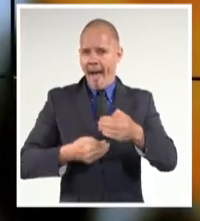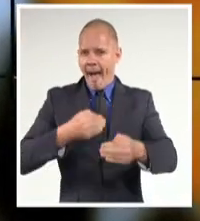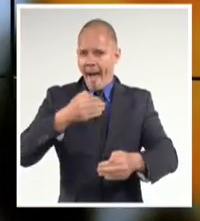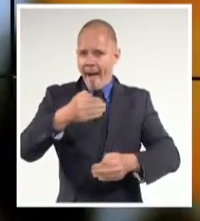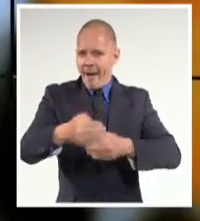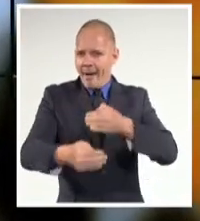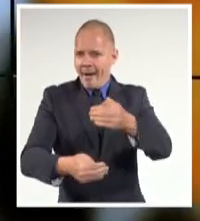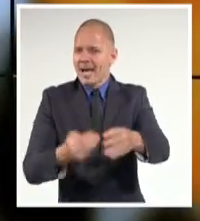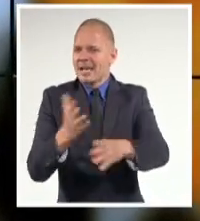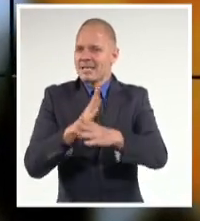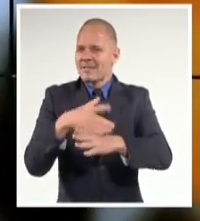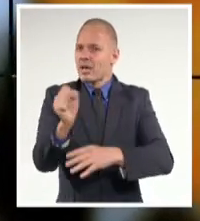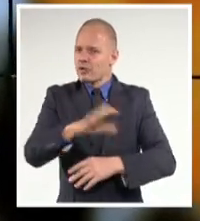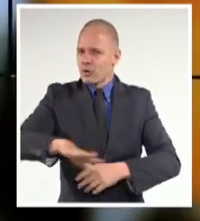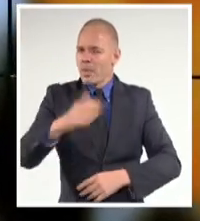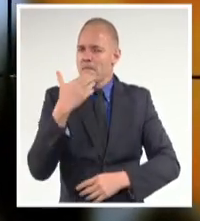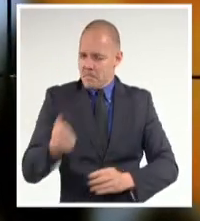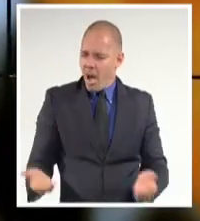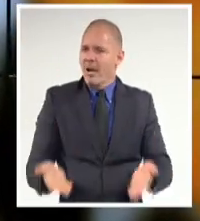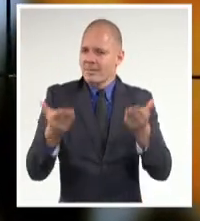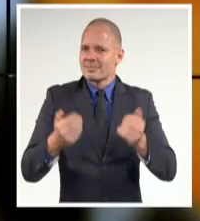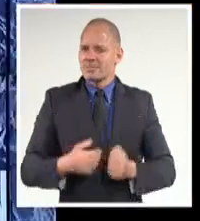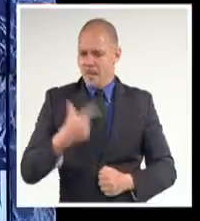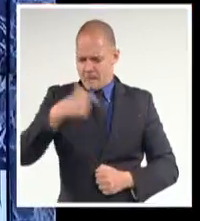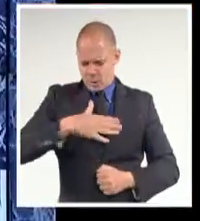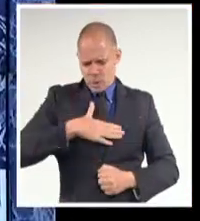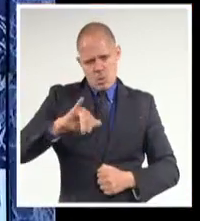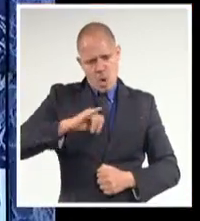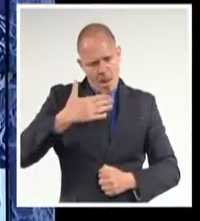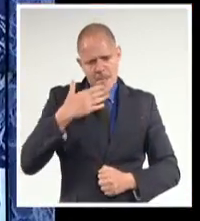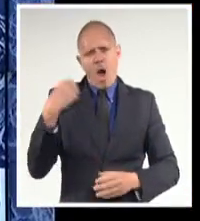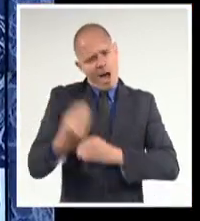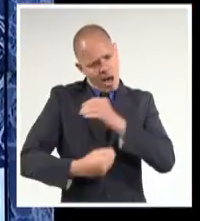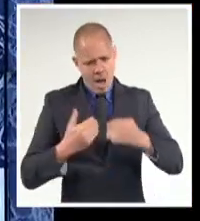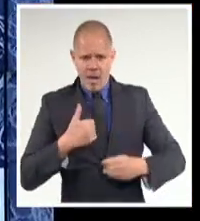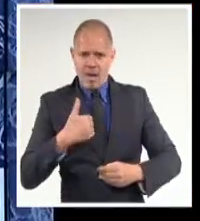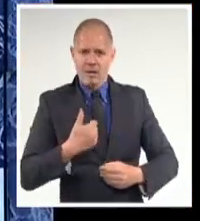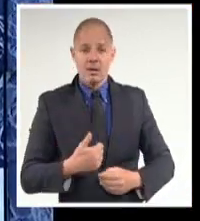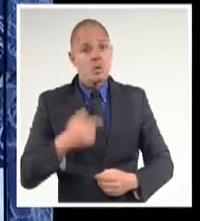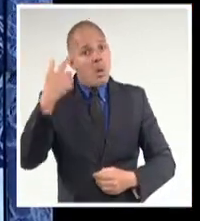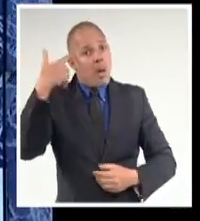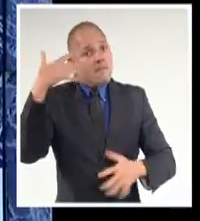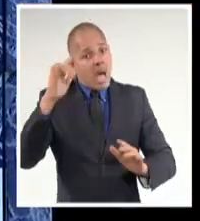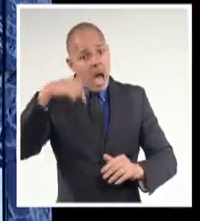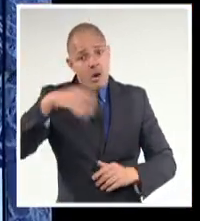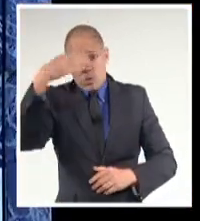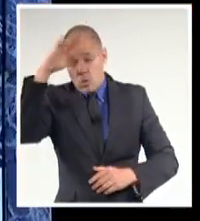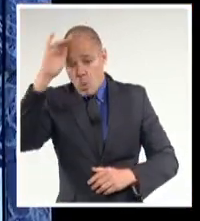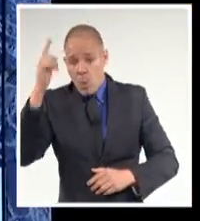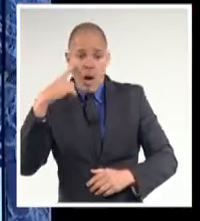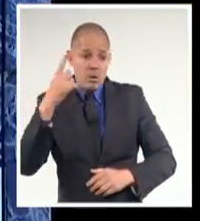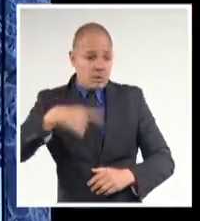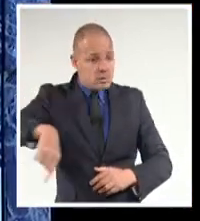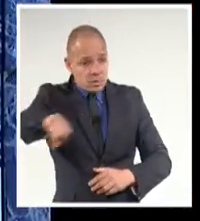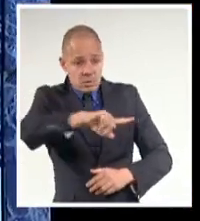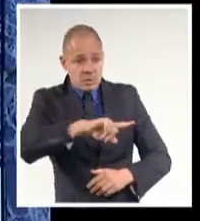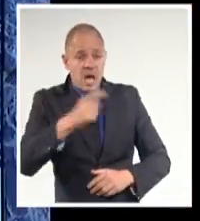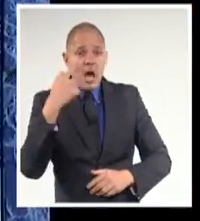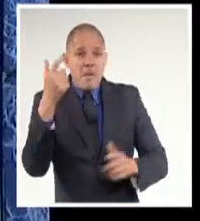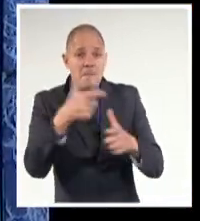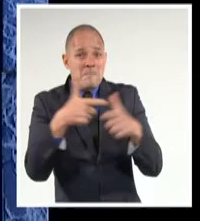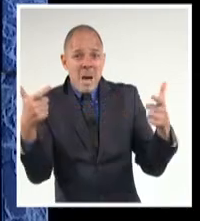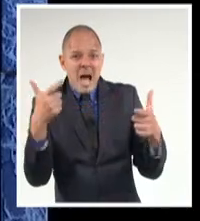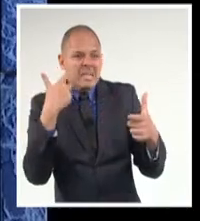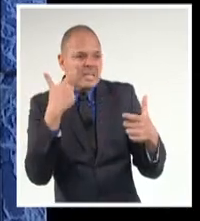y también como personas. Yo reitero, en un país que visibiliza cada vez más la ocurrencia de feminicidios,